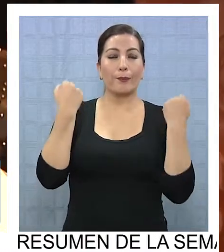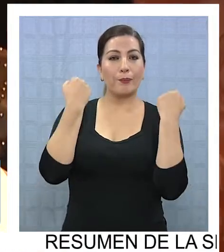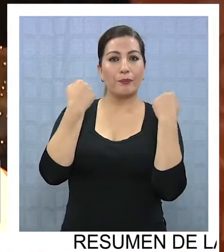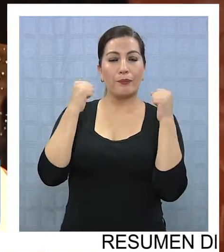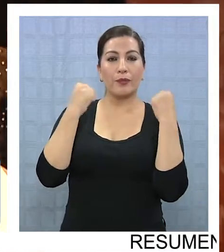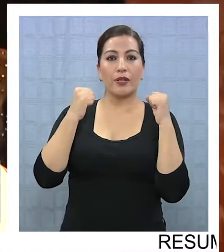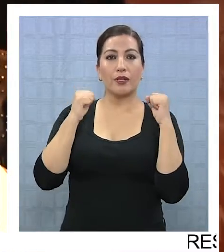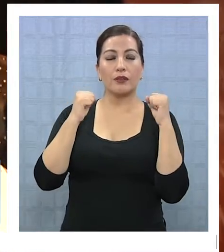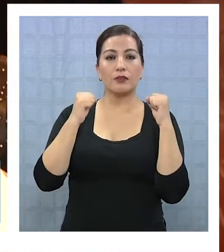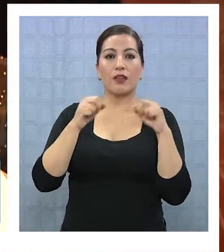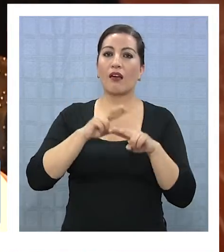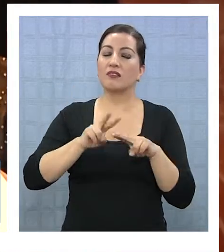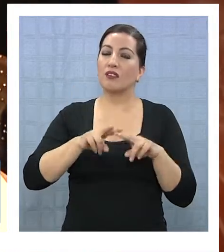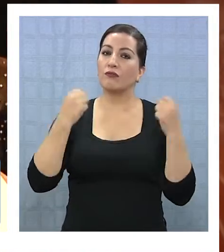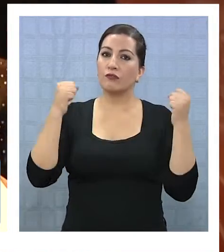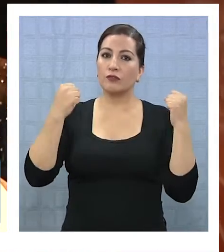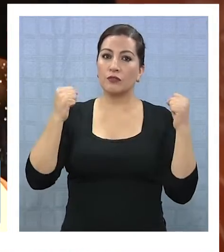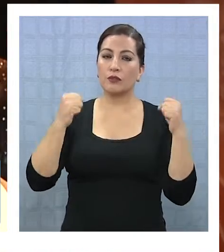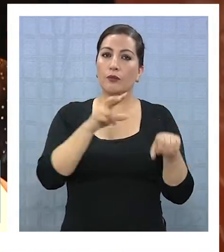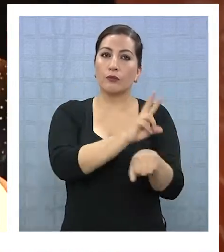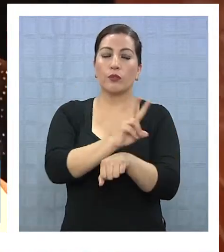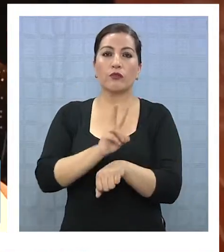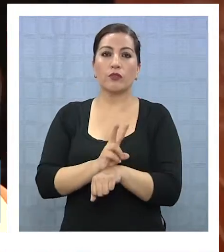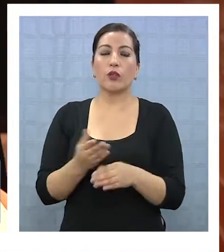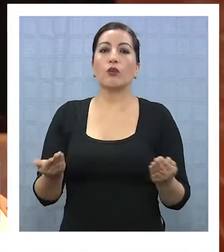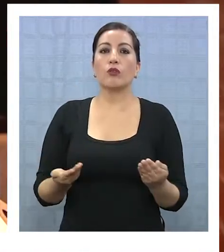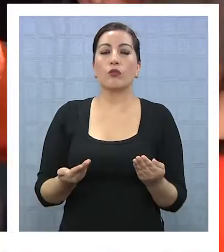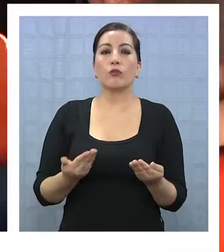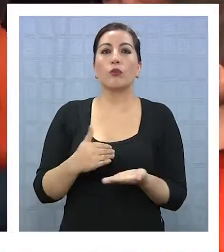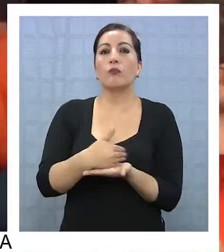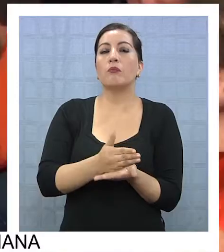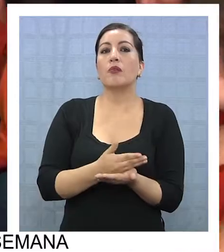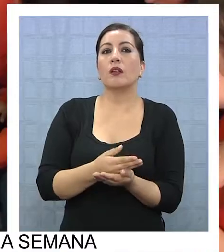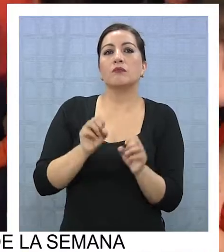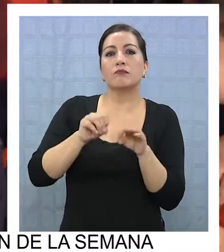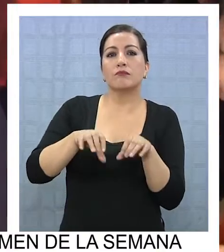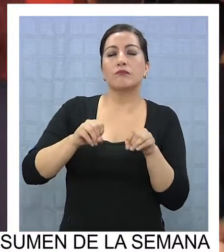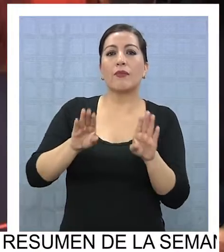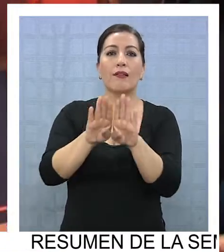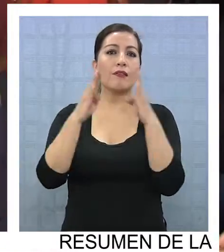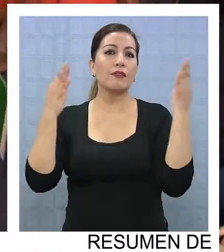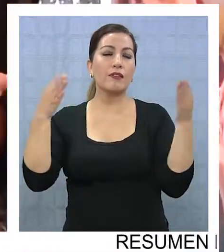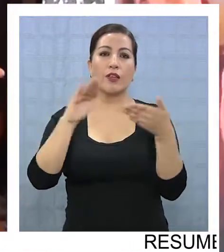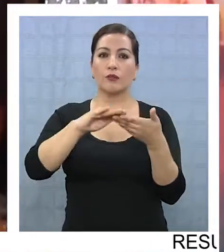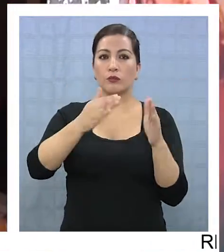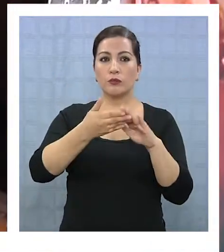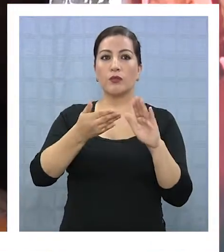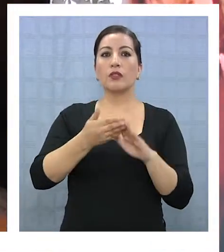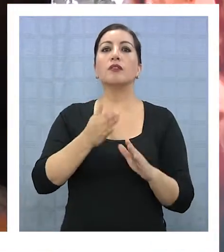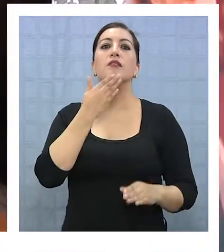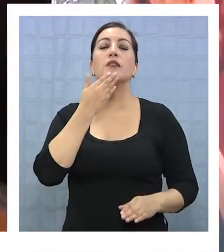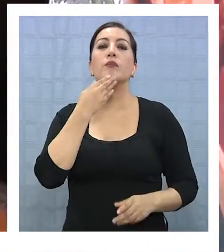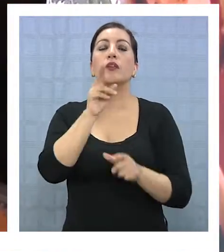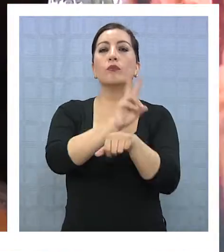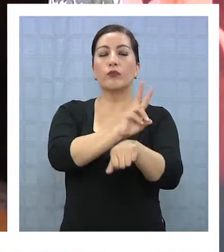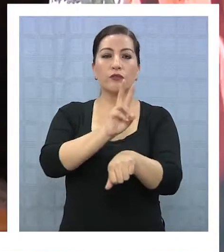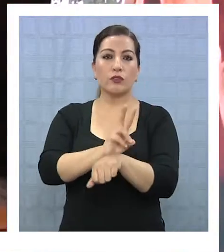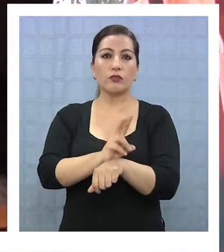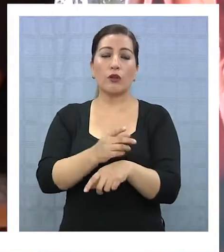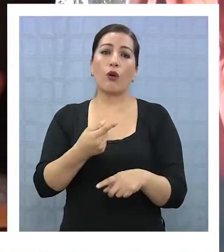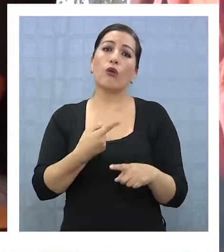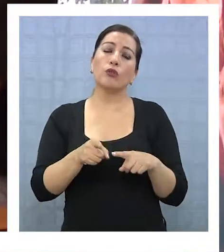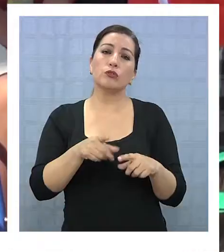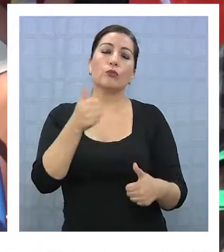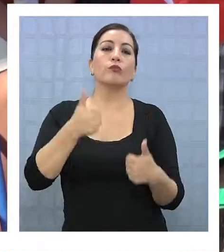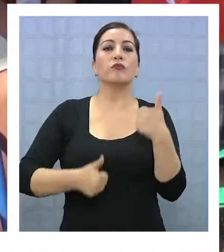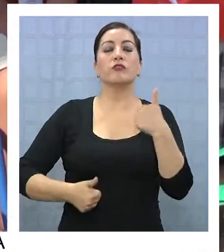prácticas, fortalecer las prácticas pedagógicas a través de un plan de capacitaciones abierto a la comunidad y a los docentes u otro tipo de